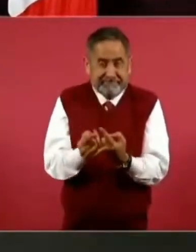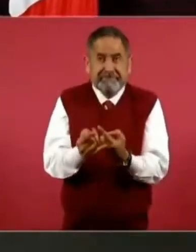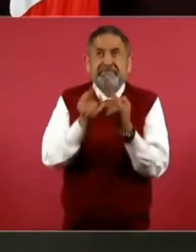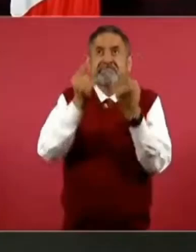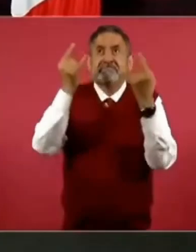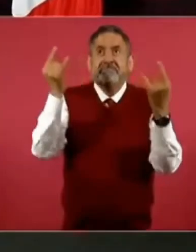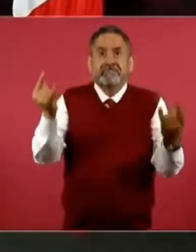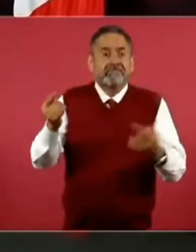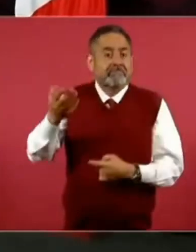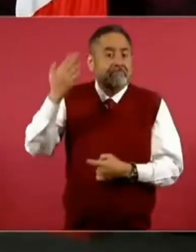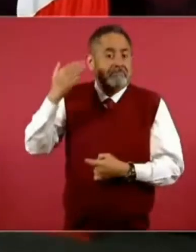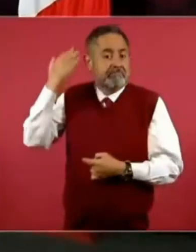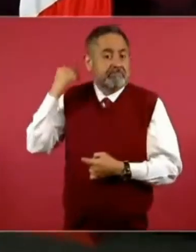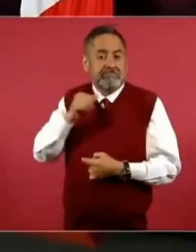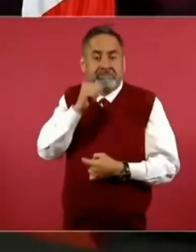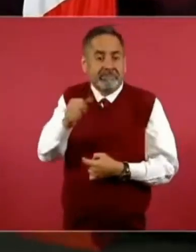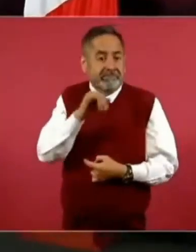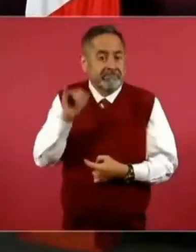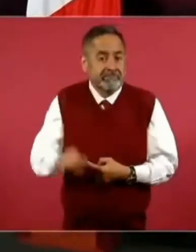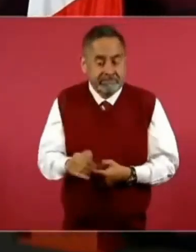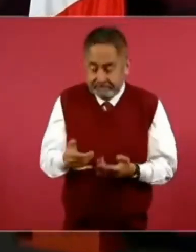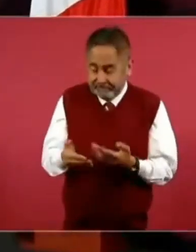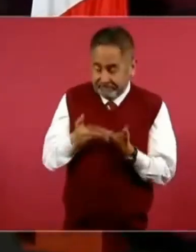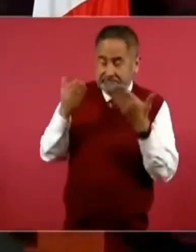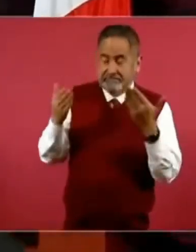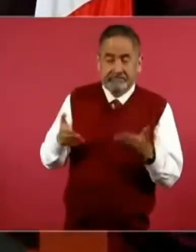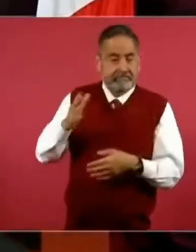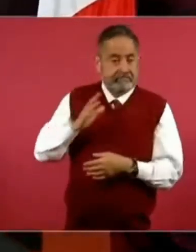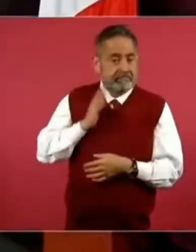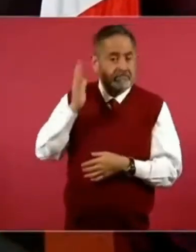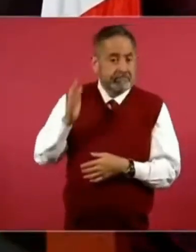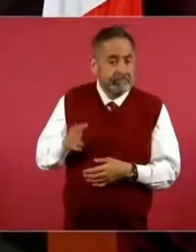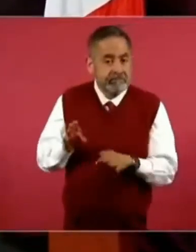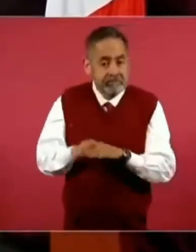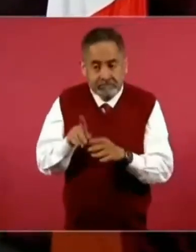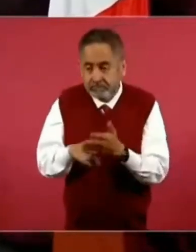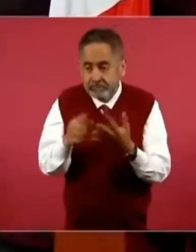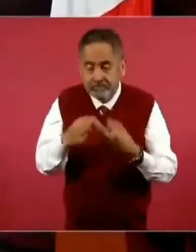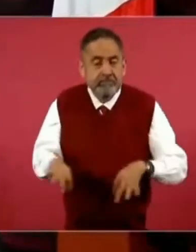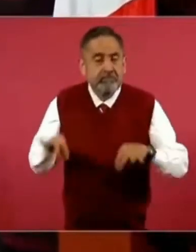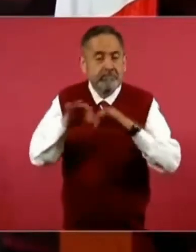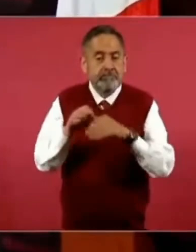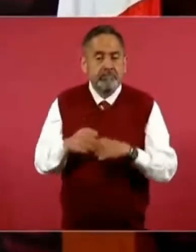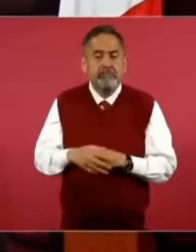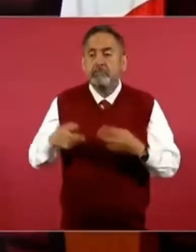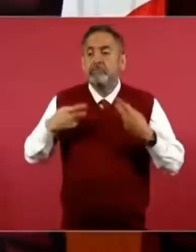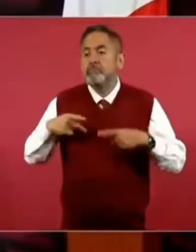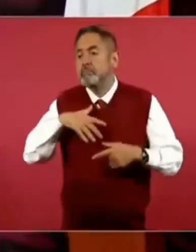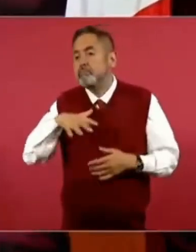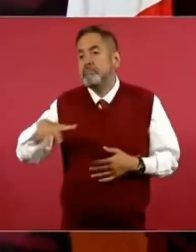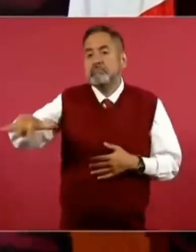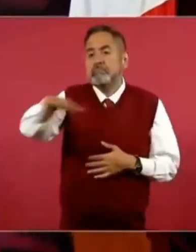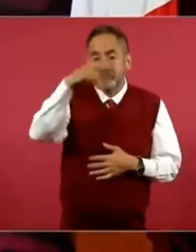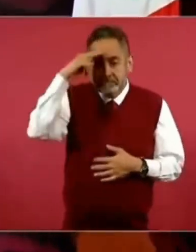importante. El pueblo de México